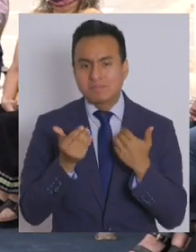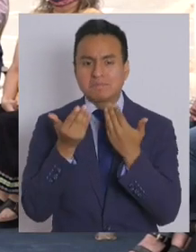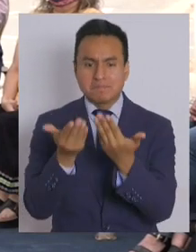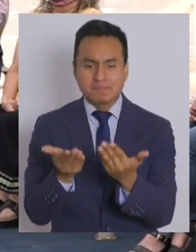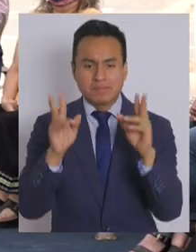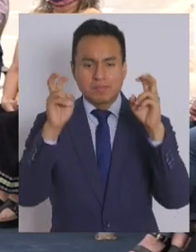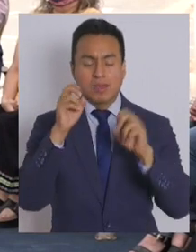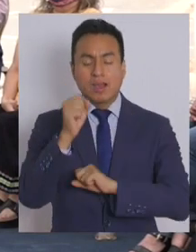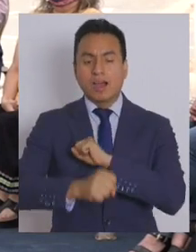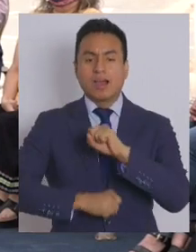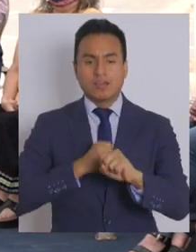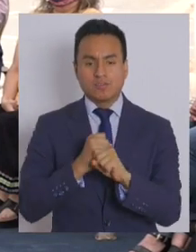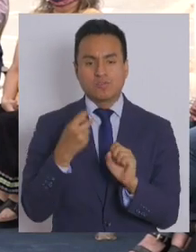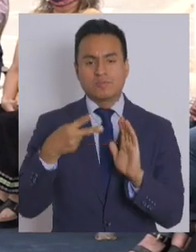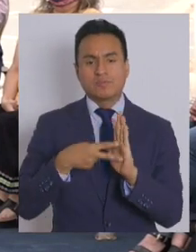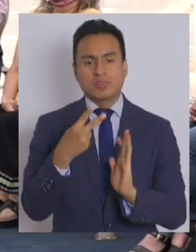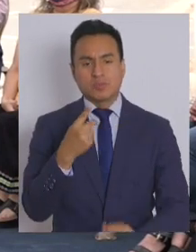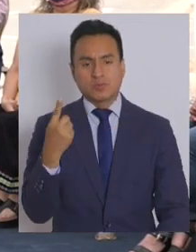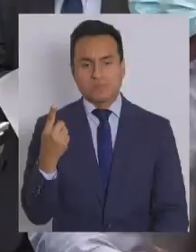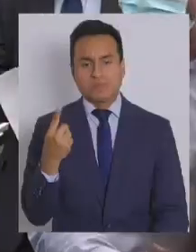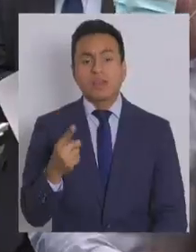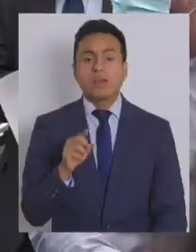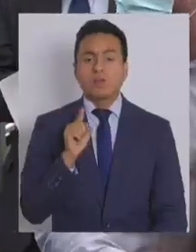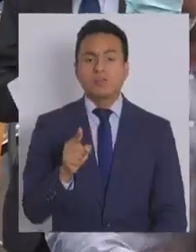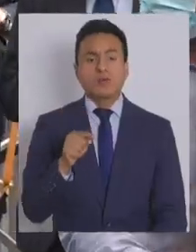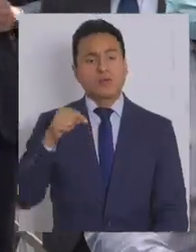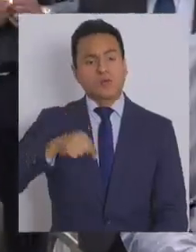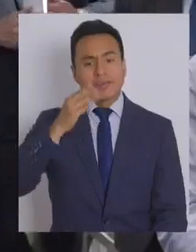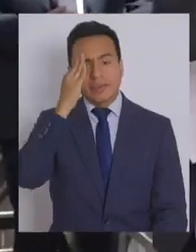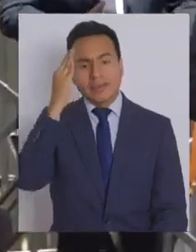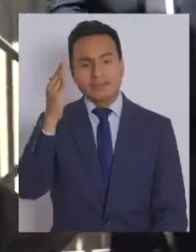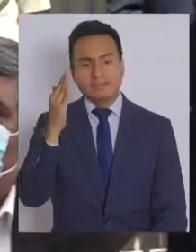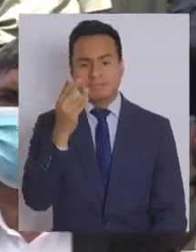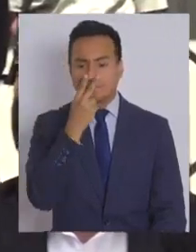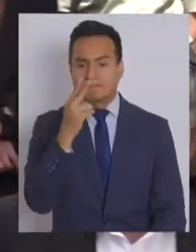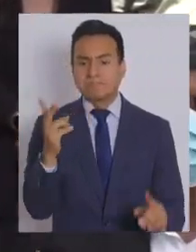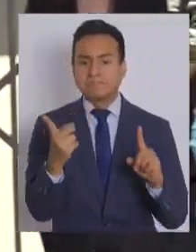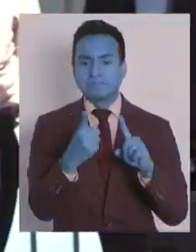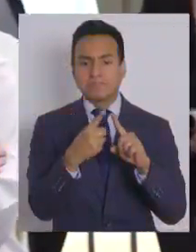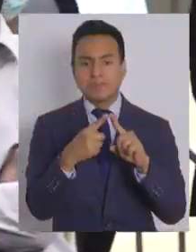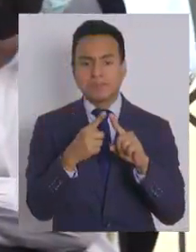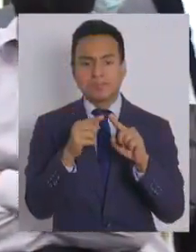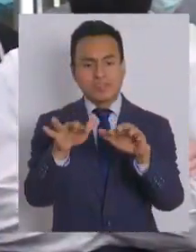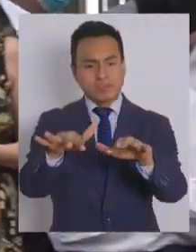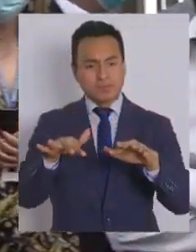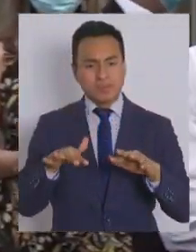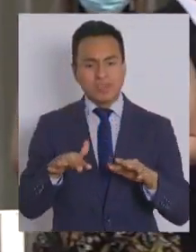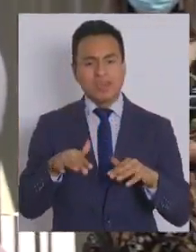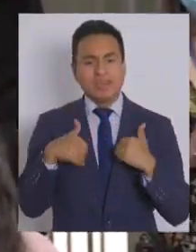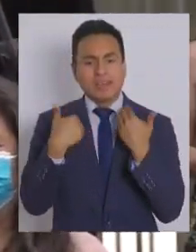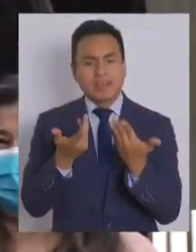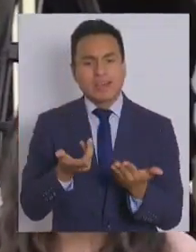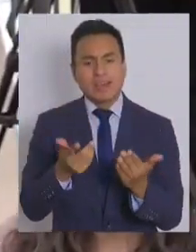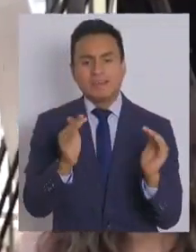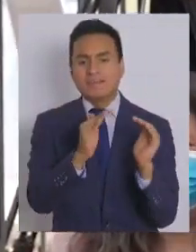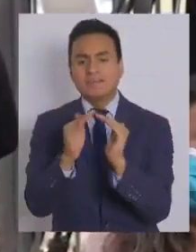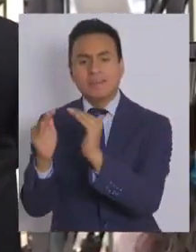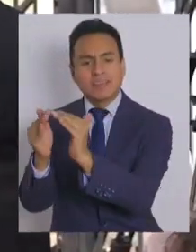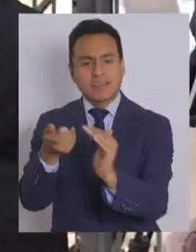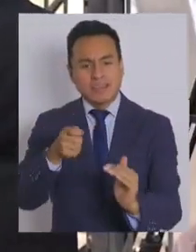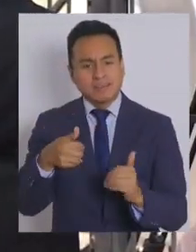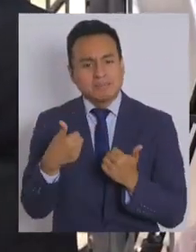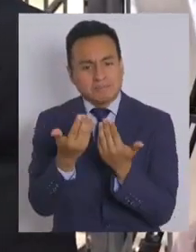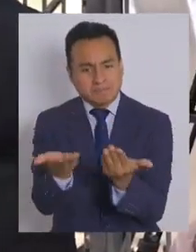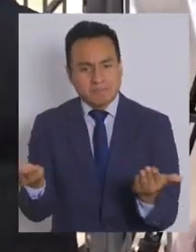-2021. Escuchemos lo que dice el presidente. Por eso, hoy día, estar participando en esta ceremonia de entrega de estas viviendas que